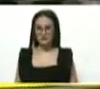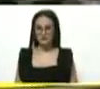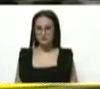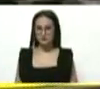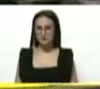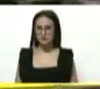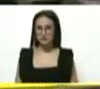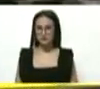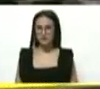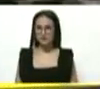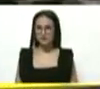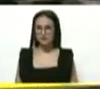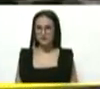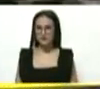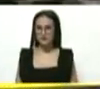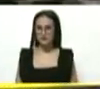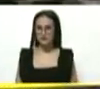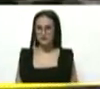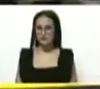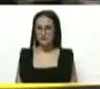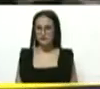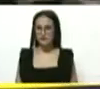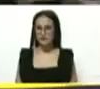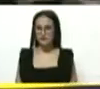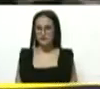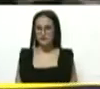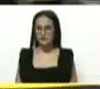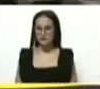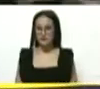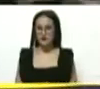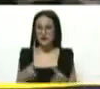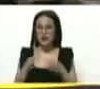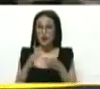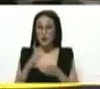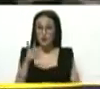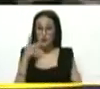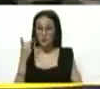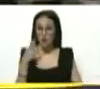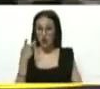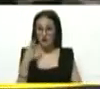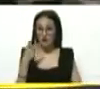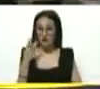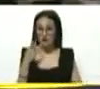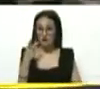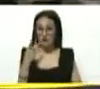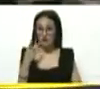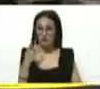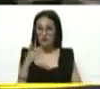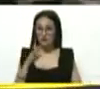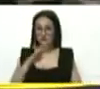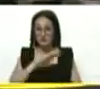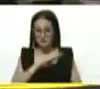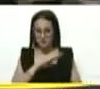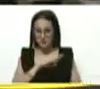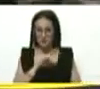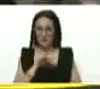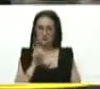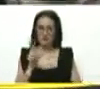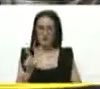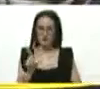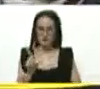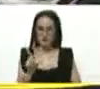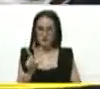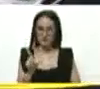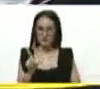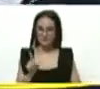permanente. Y el buro político, del glorioso Partido Socialista Unido de Venezuela,